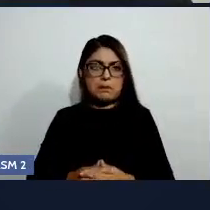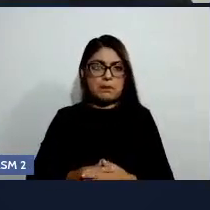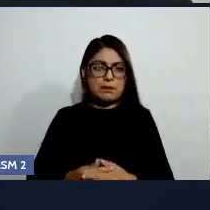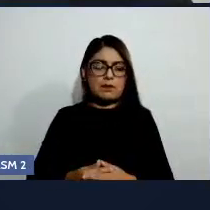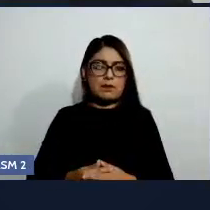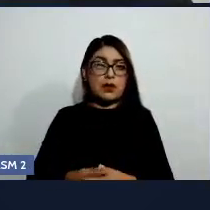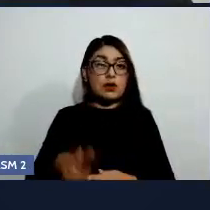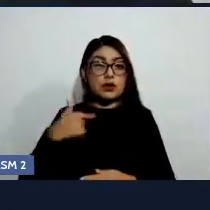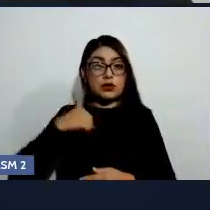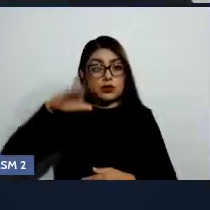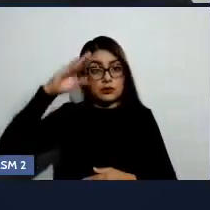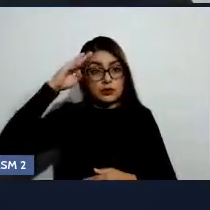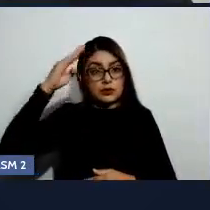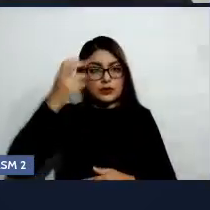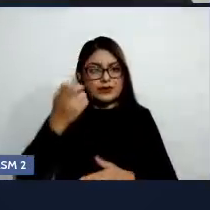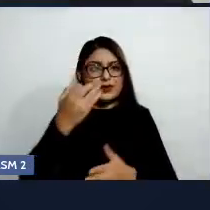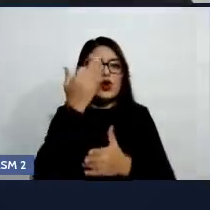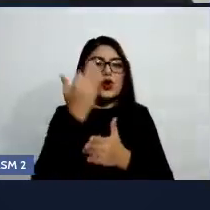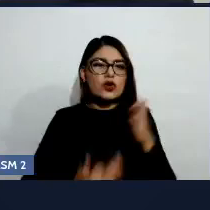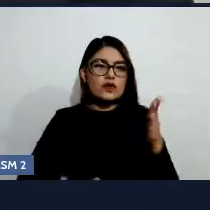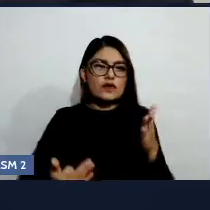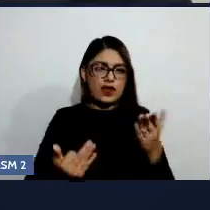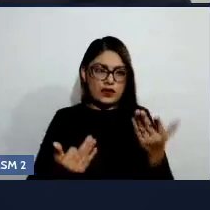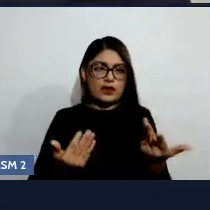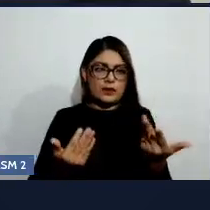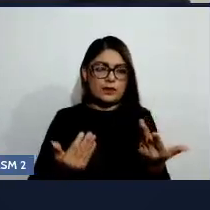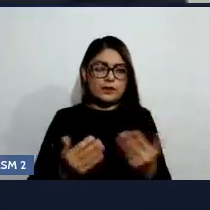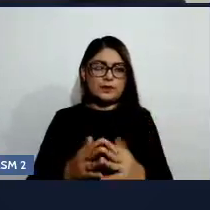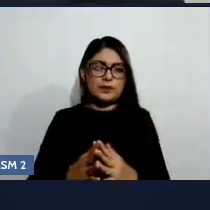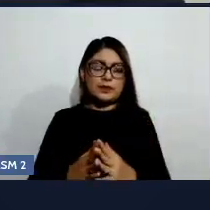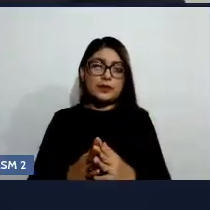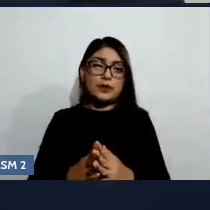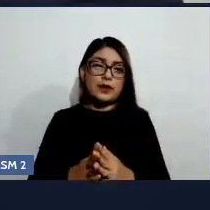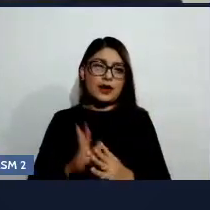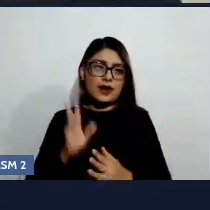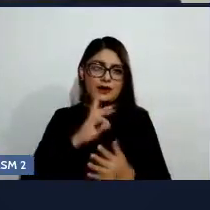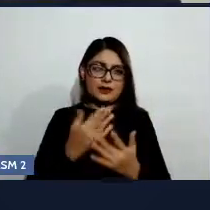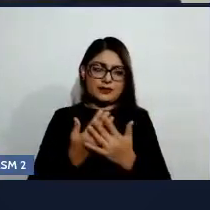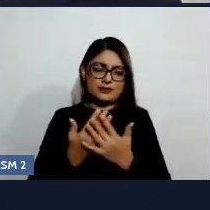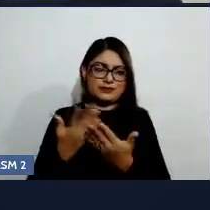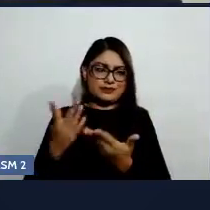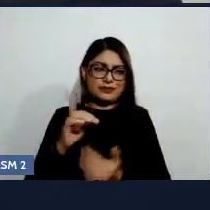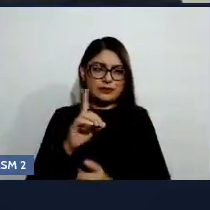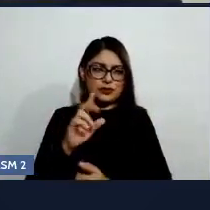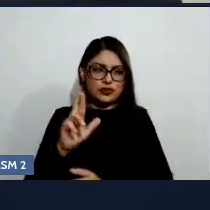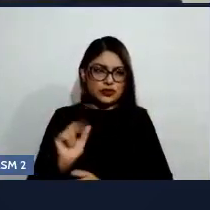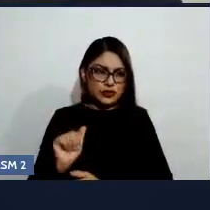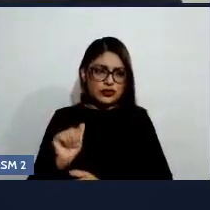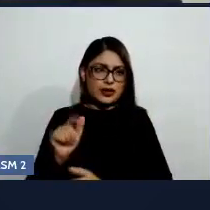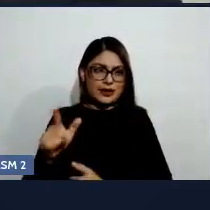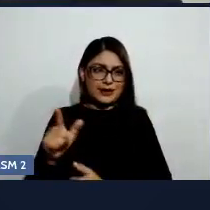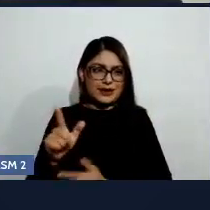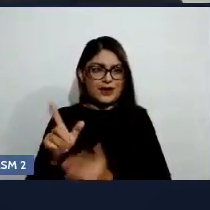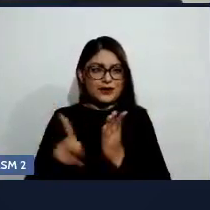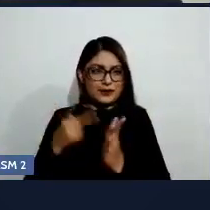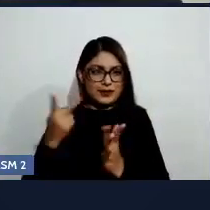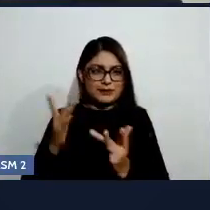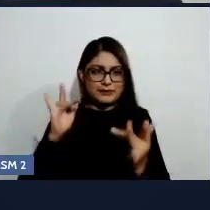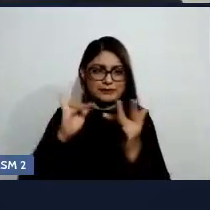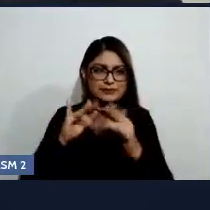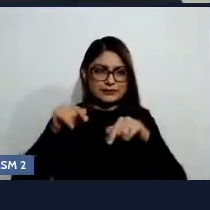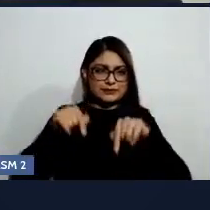falta a la familia. Parece que ya está regresando la doctora, vamos a darle el uso de nueva